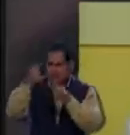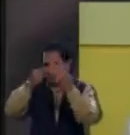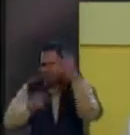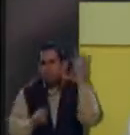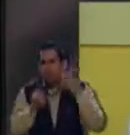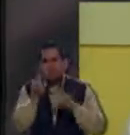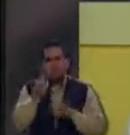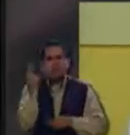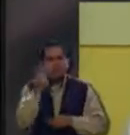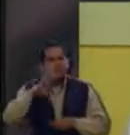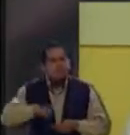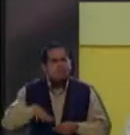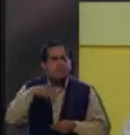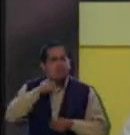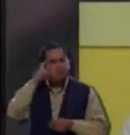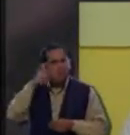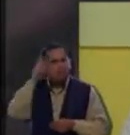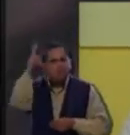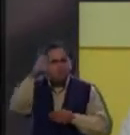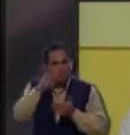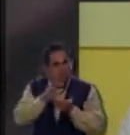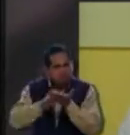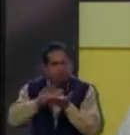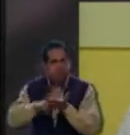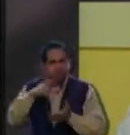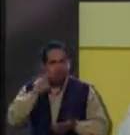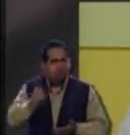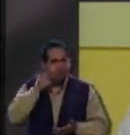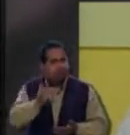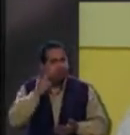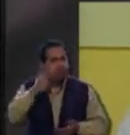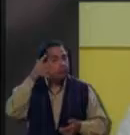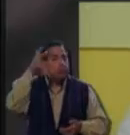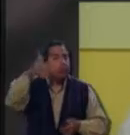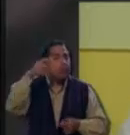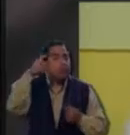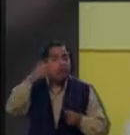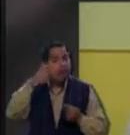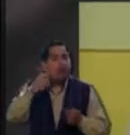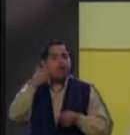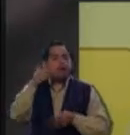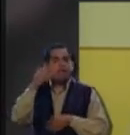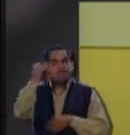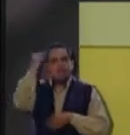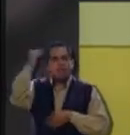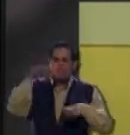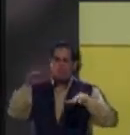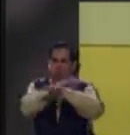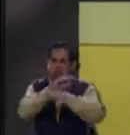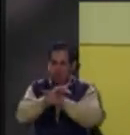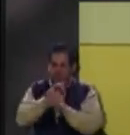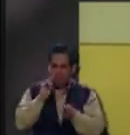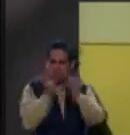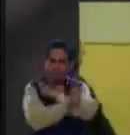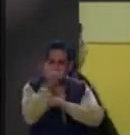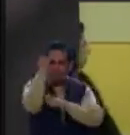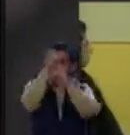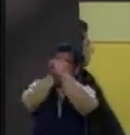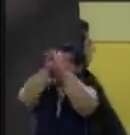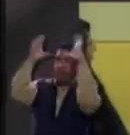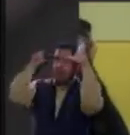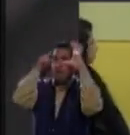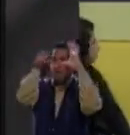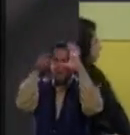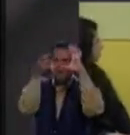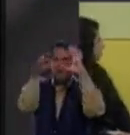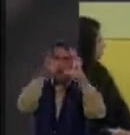de este esfuerzo que estamos haciendo, este doble esfuerzo para este programa, es el tratar de cambiar esta visión